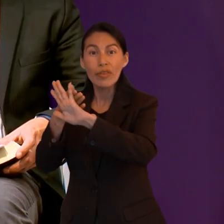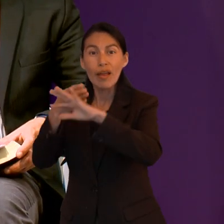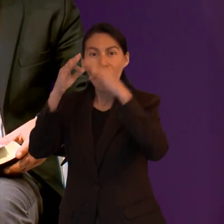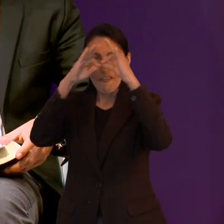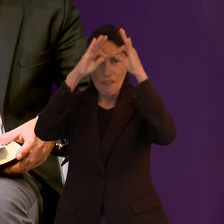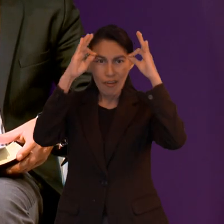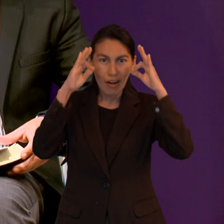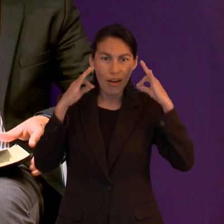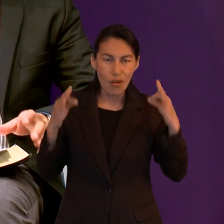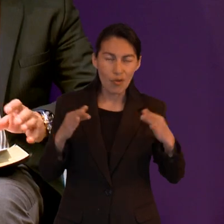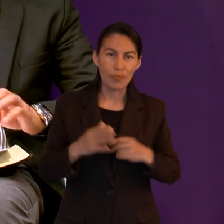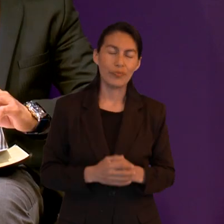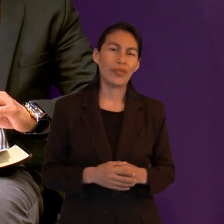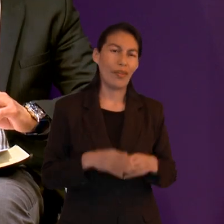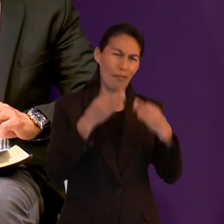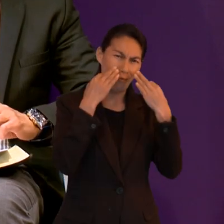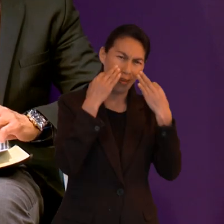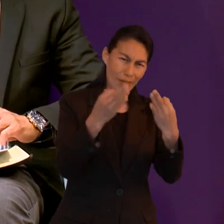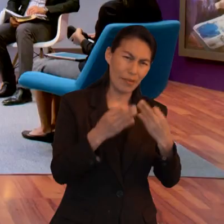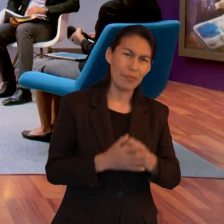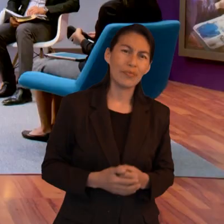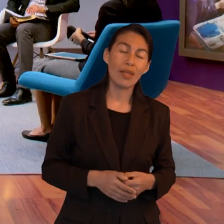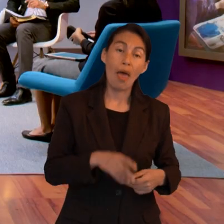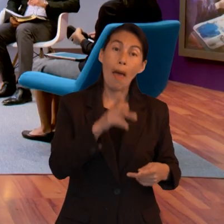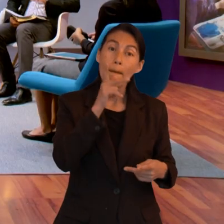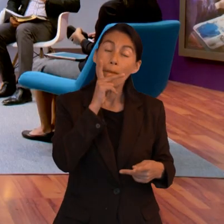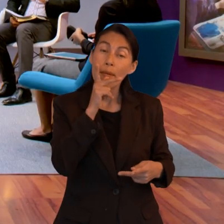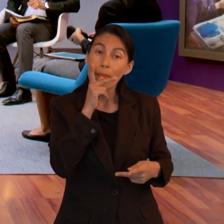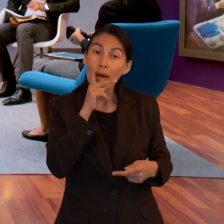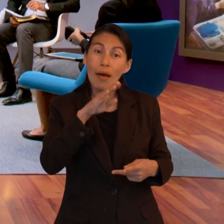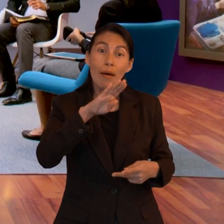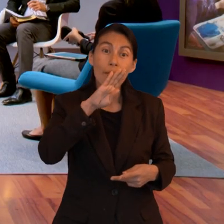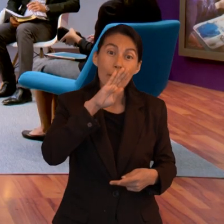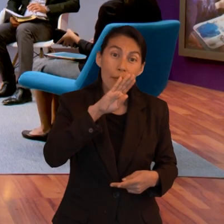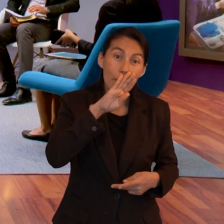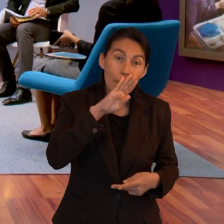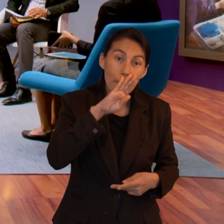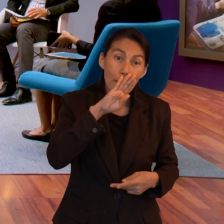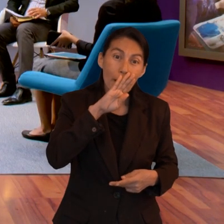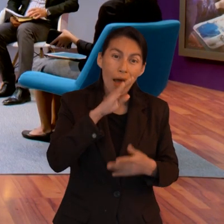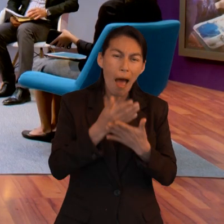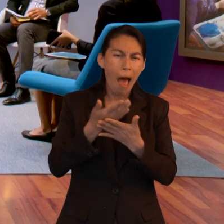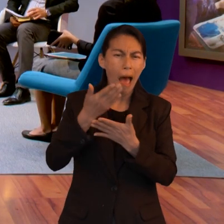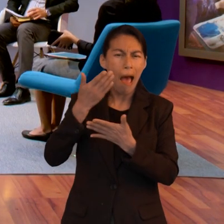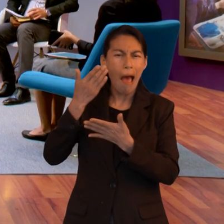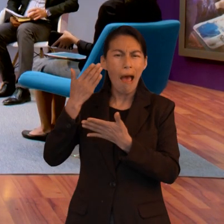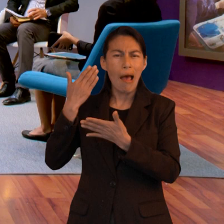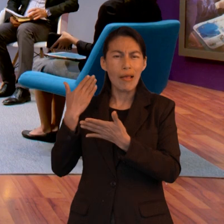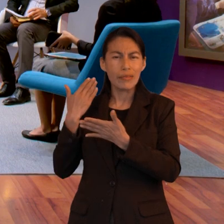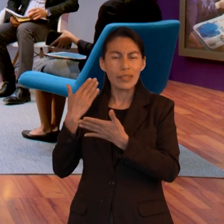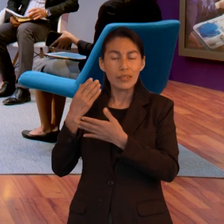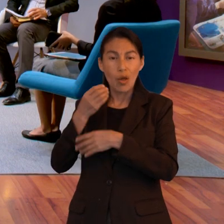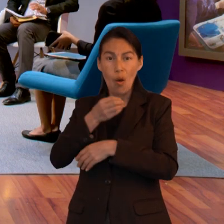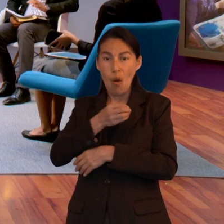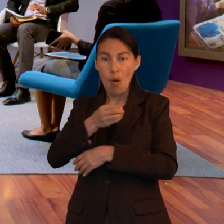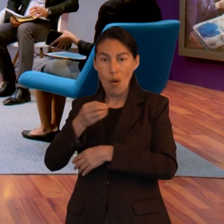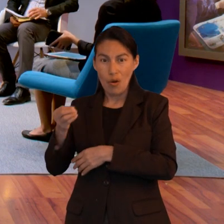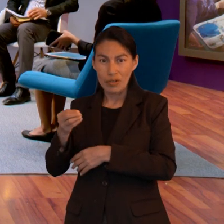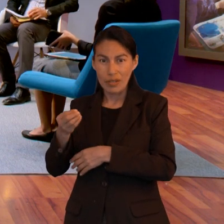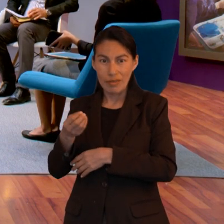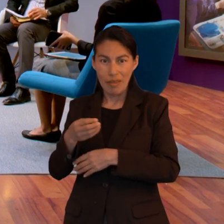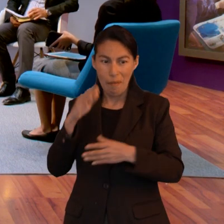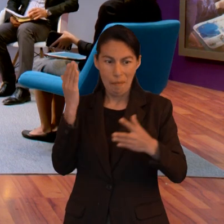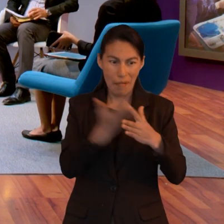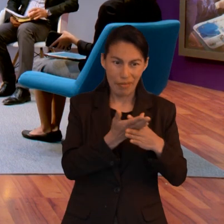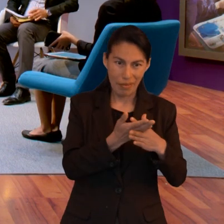dos actitudes bien desafiantes en contra del rey o sea en contra del faraón ya que sus padres en primer lugar